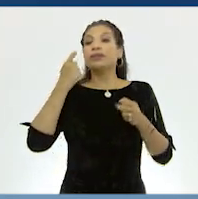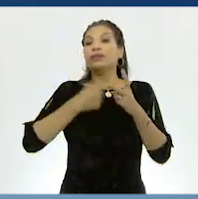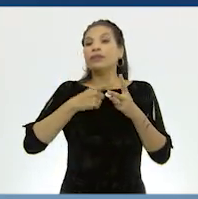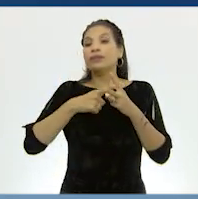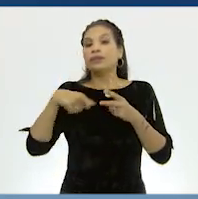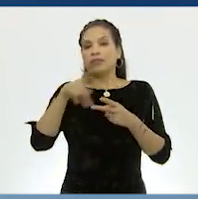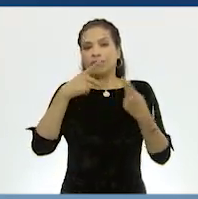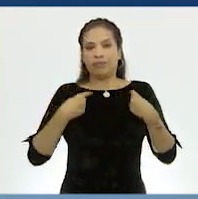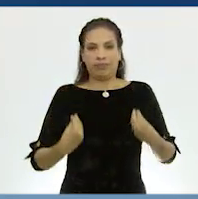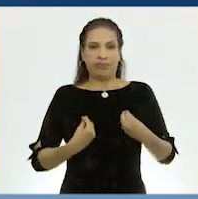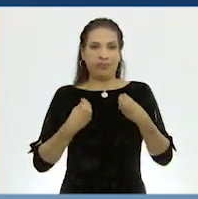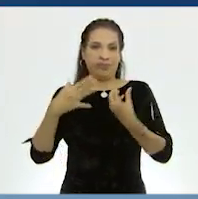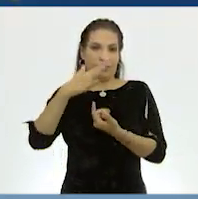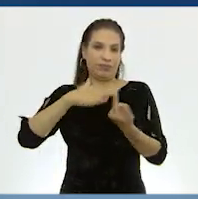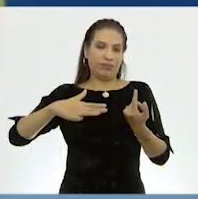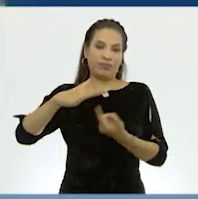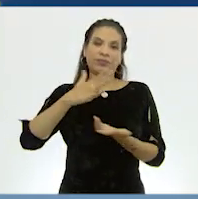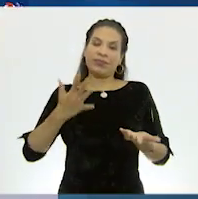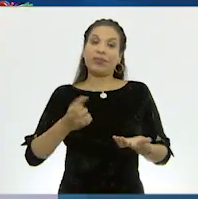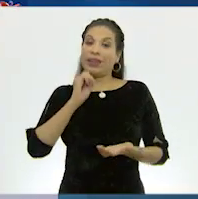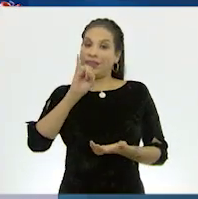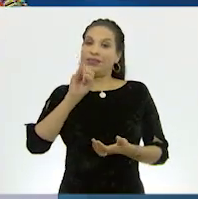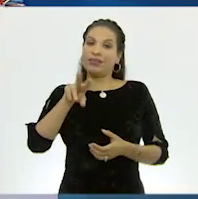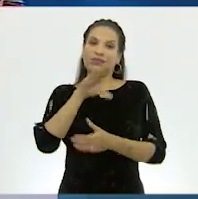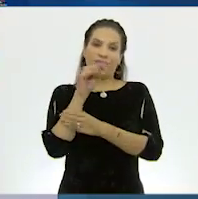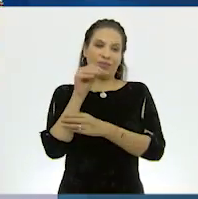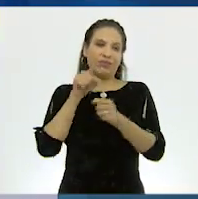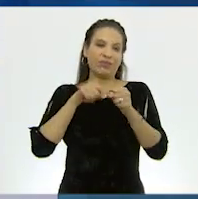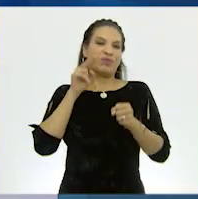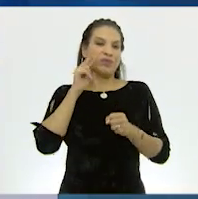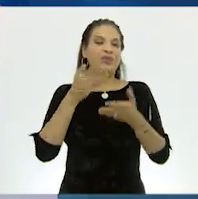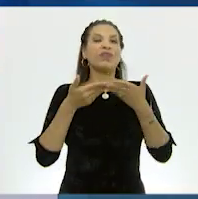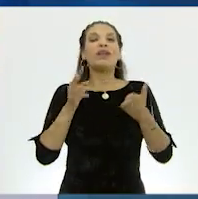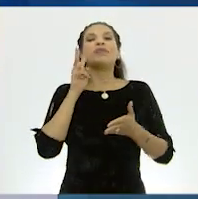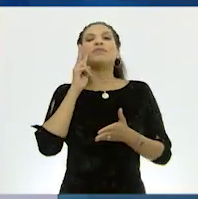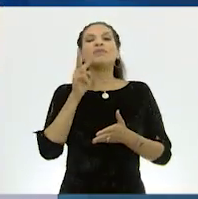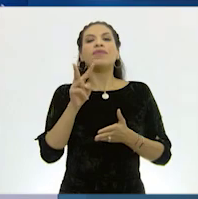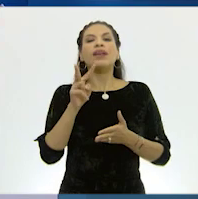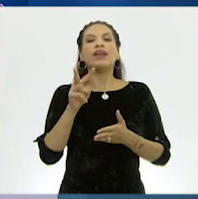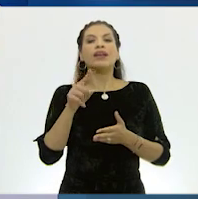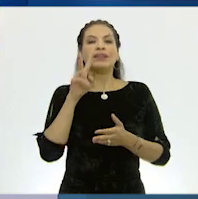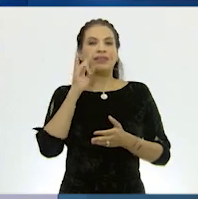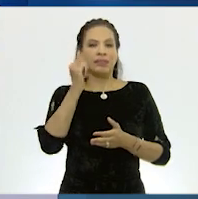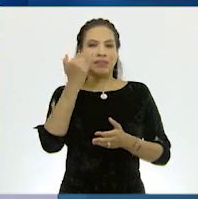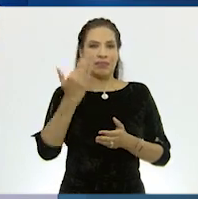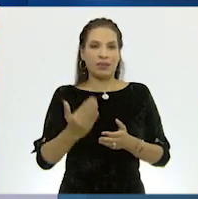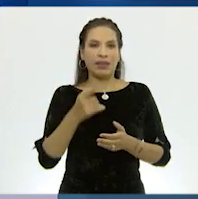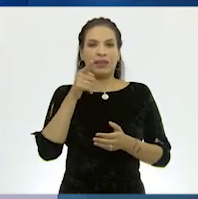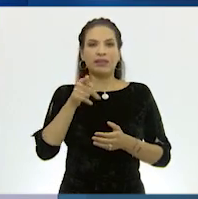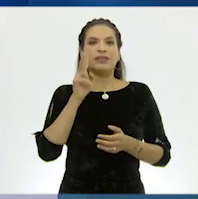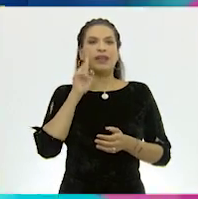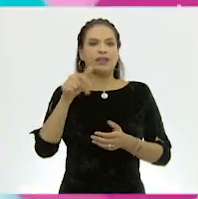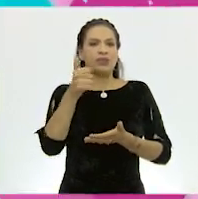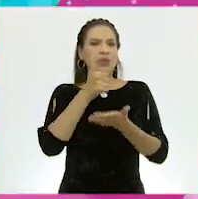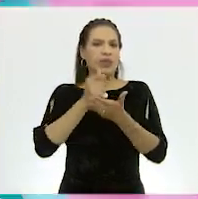de habitantes. Así es, Ton, así es. Ahora, por favor, observen esta imagen. Esta es una ciudad europea. Vamos a